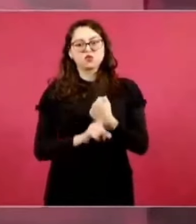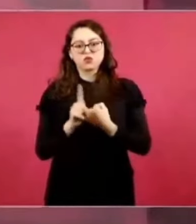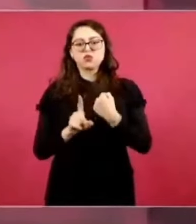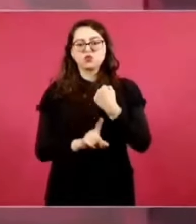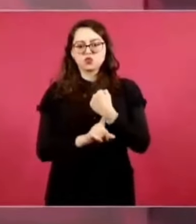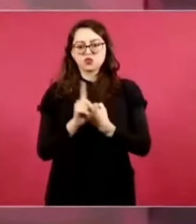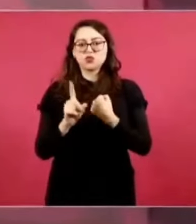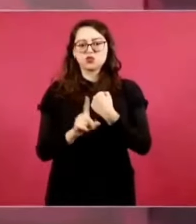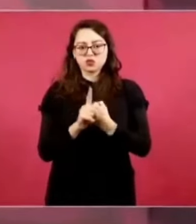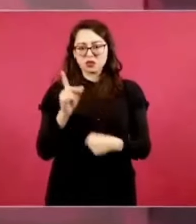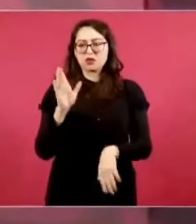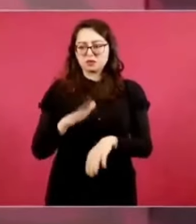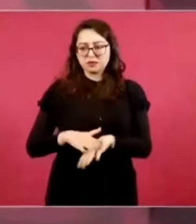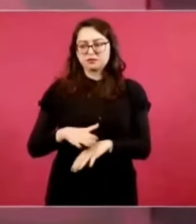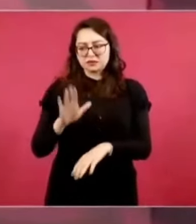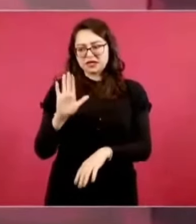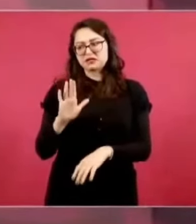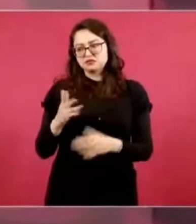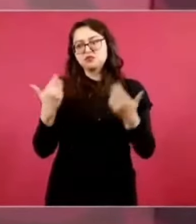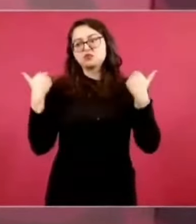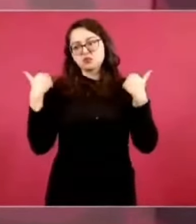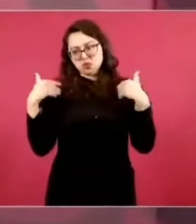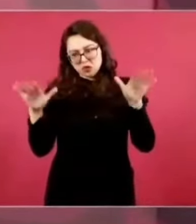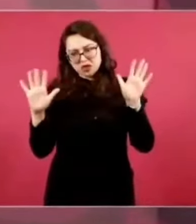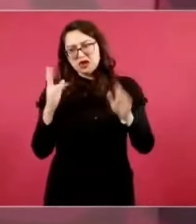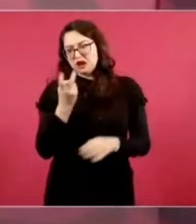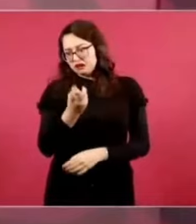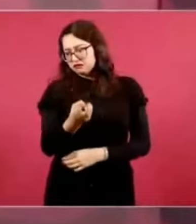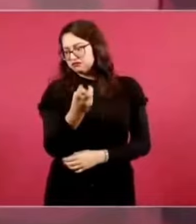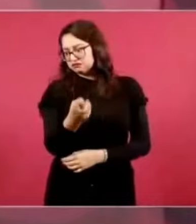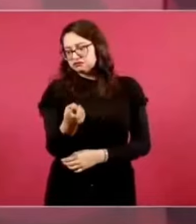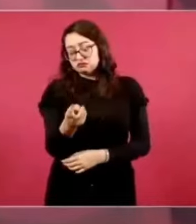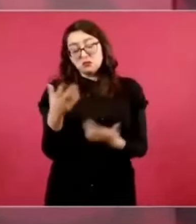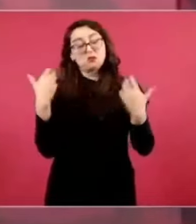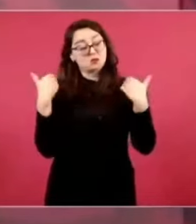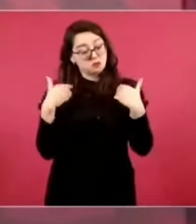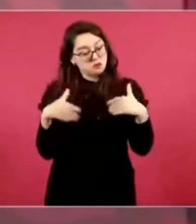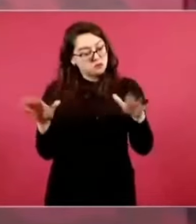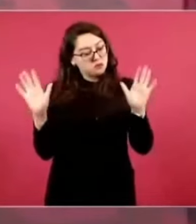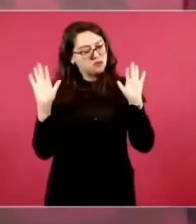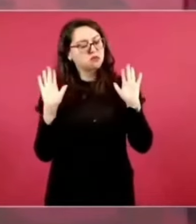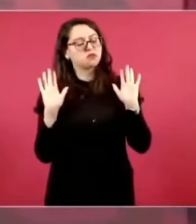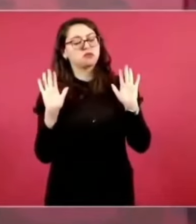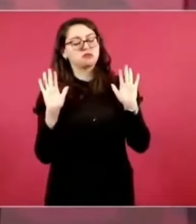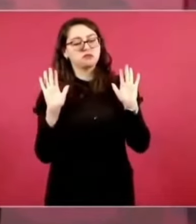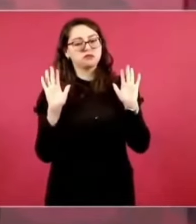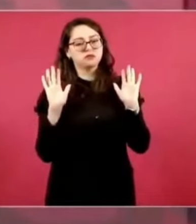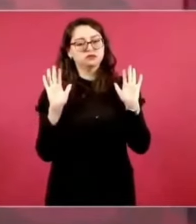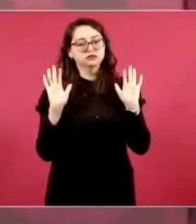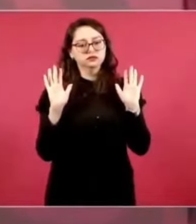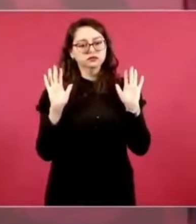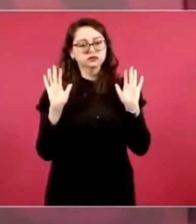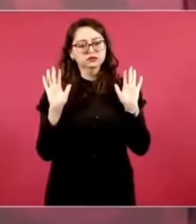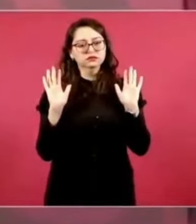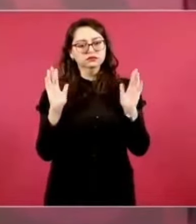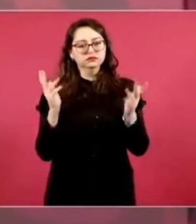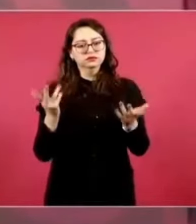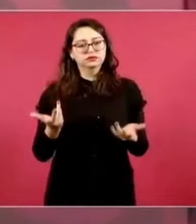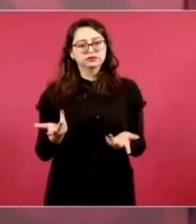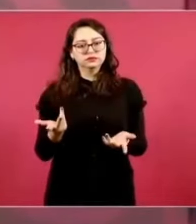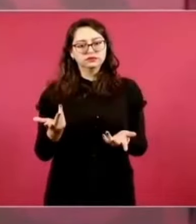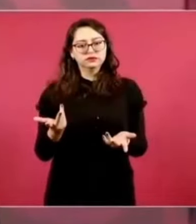podría ser, podría ser de que se haga el